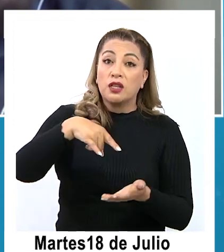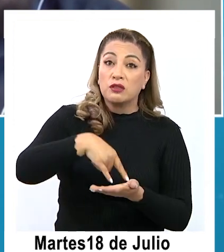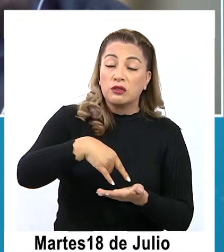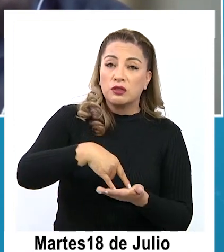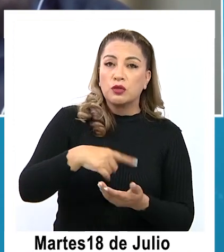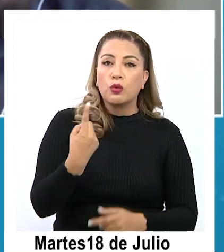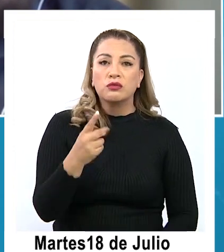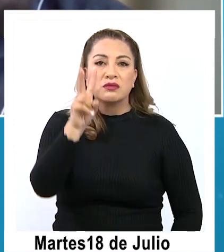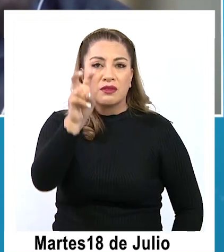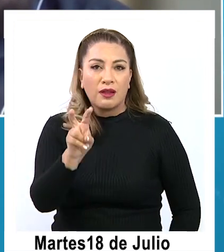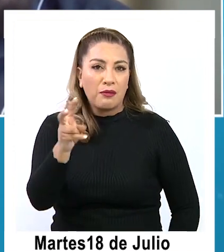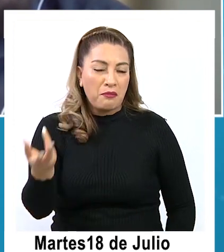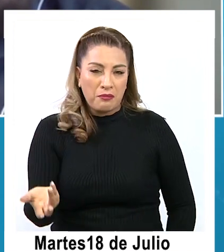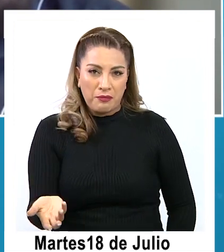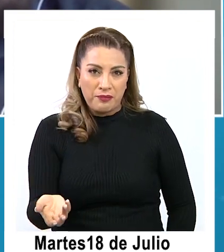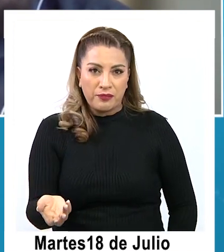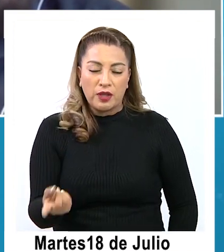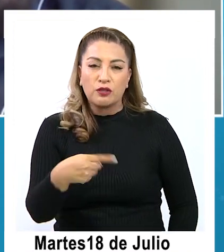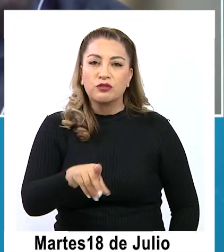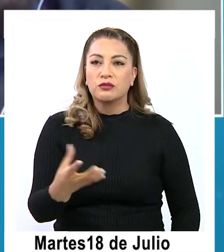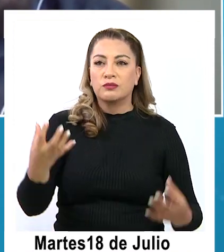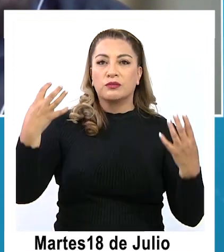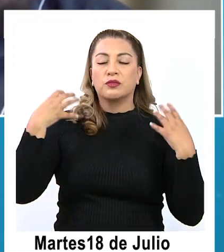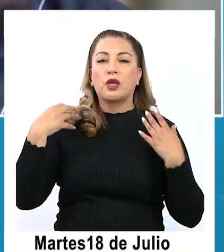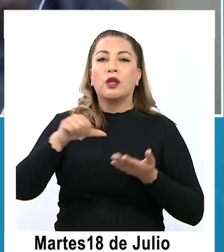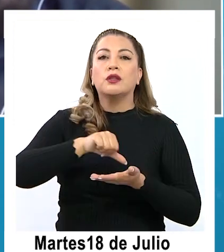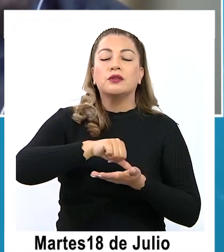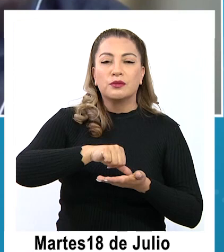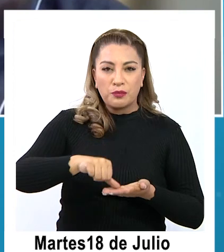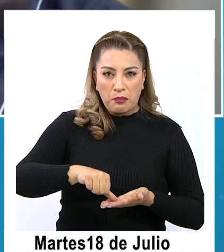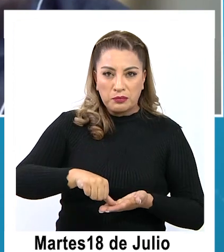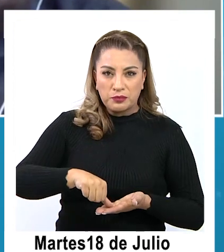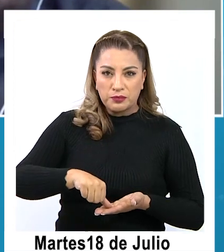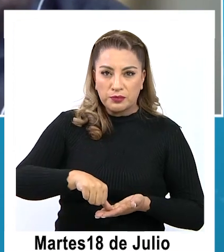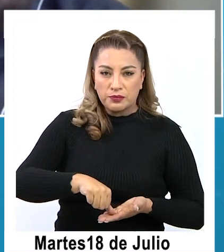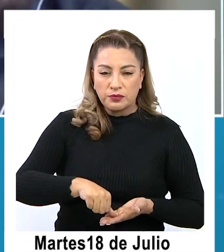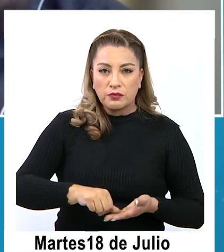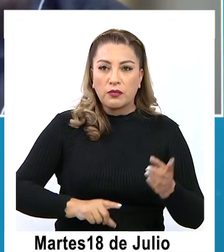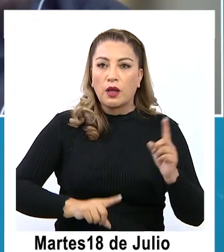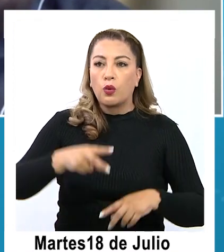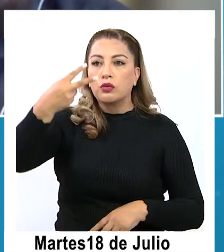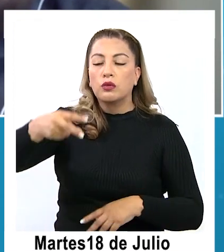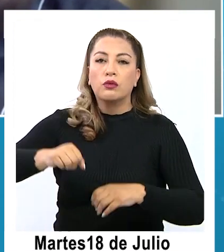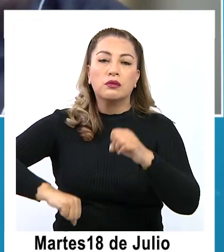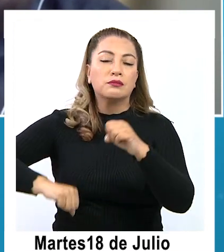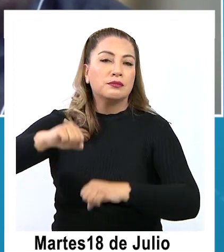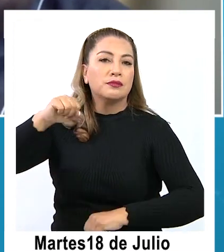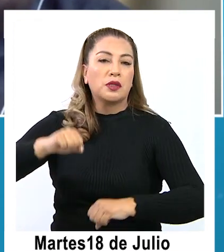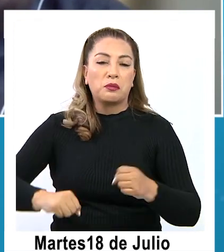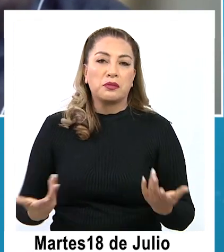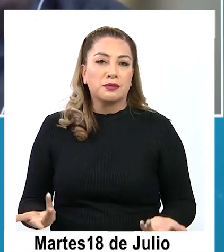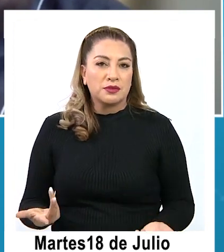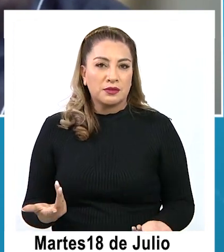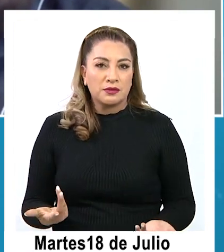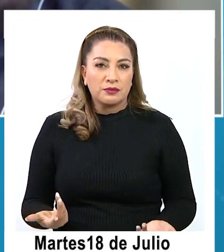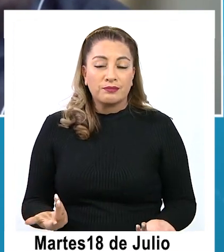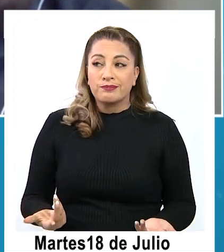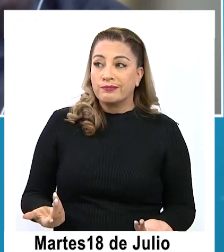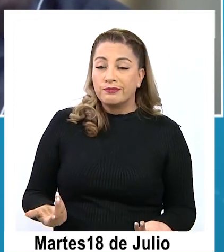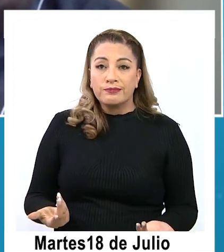Y una de esas era precisamente tener las facultades sancionatorias, que los proveedores se han visto, digamos,